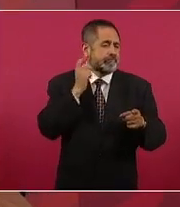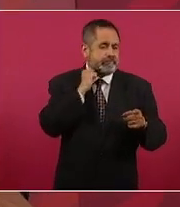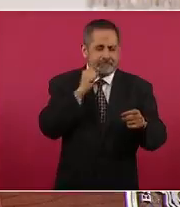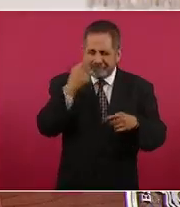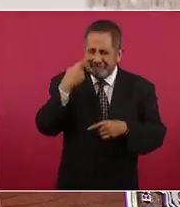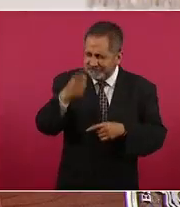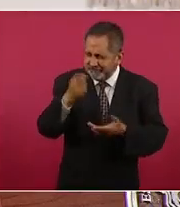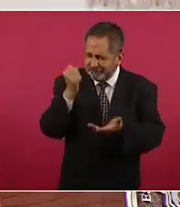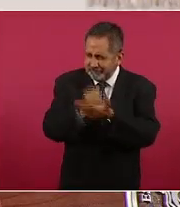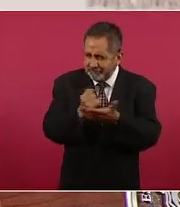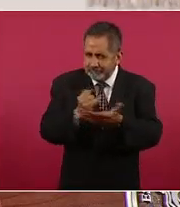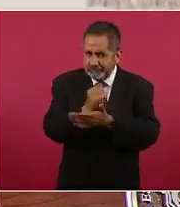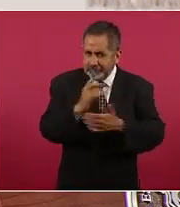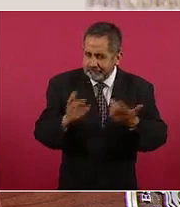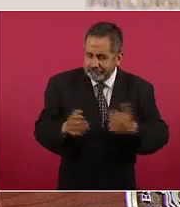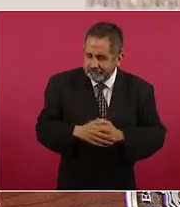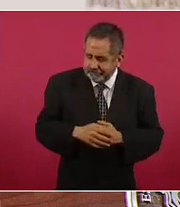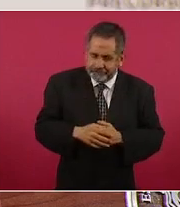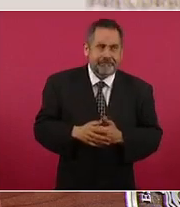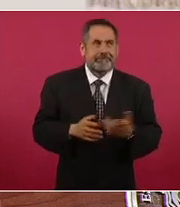huelga de